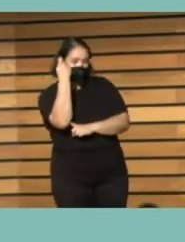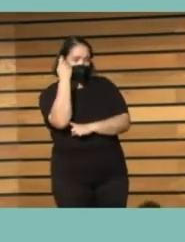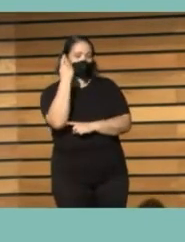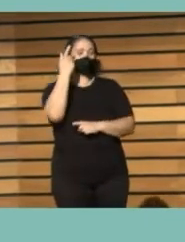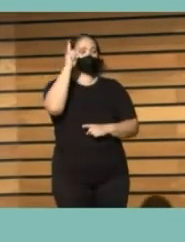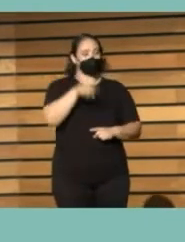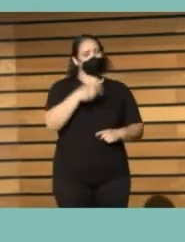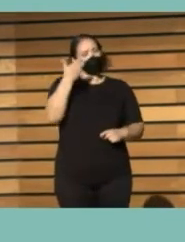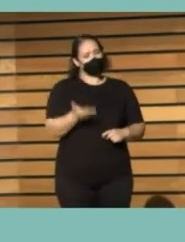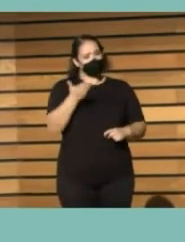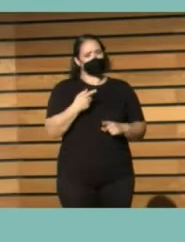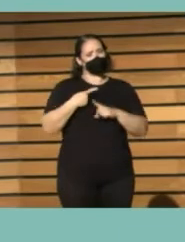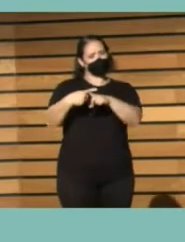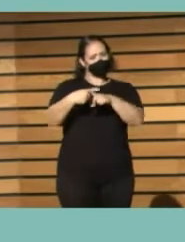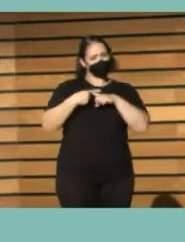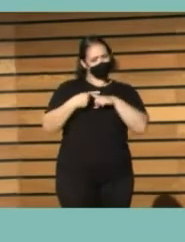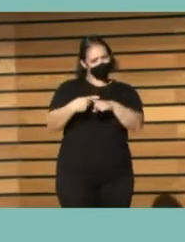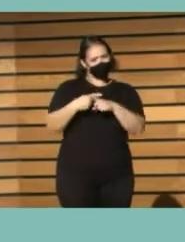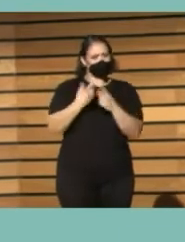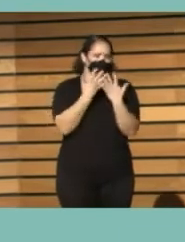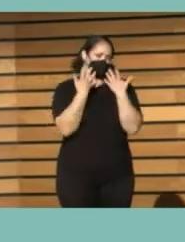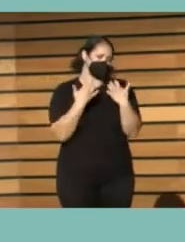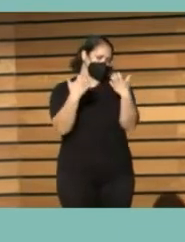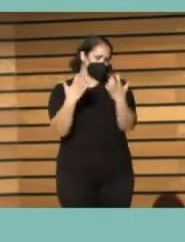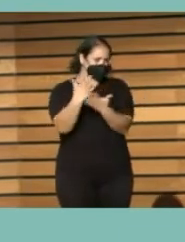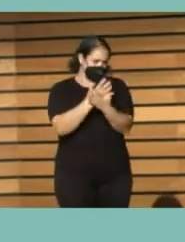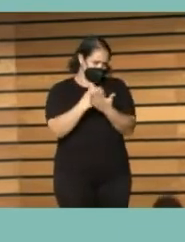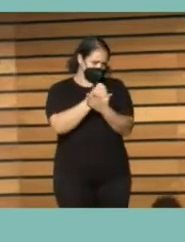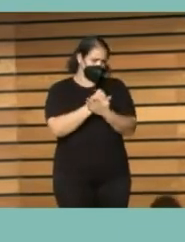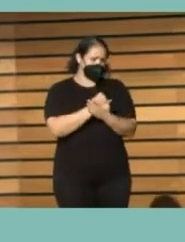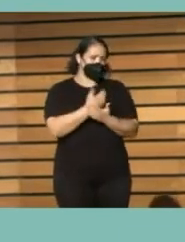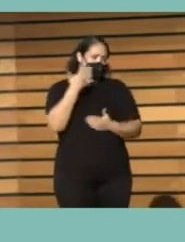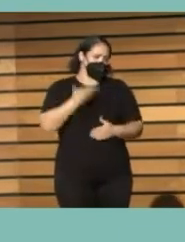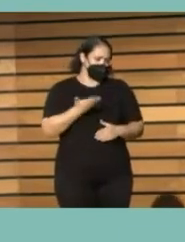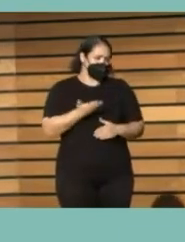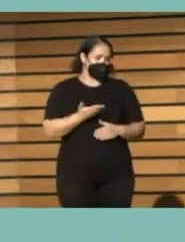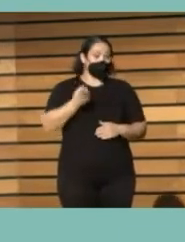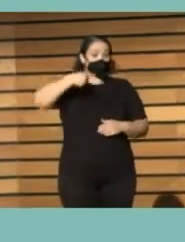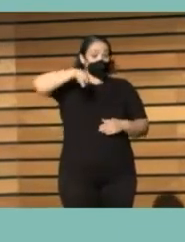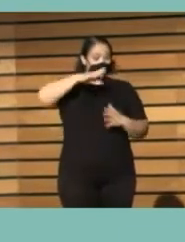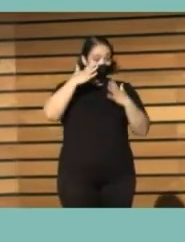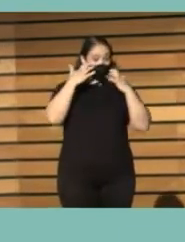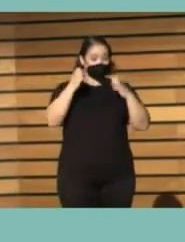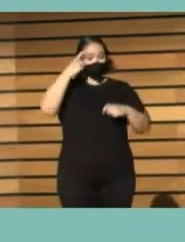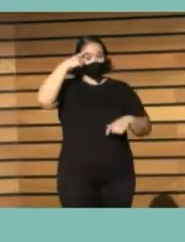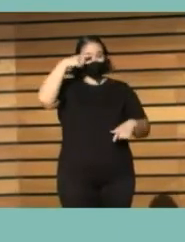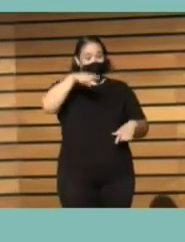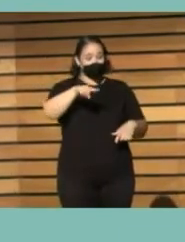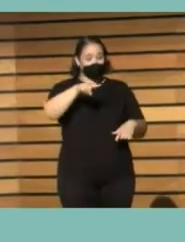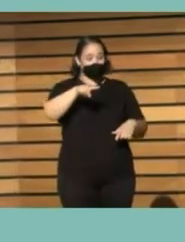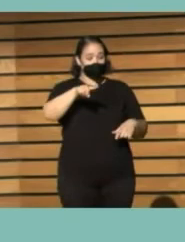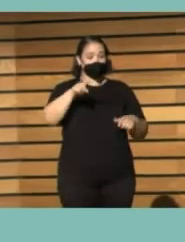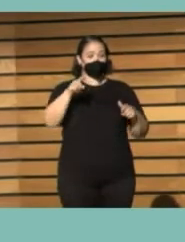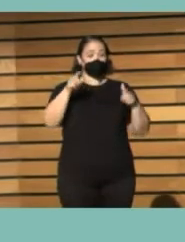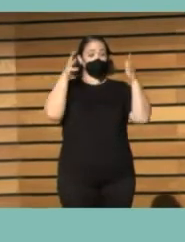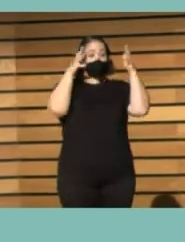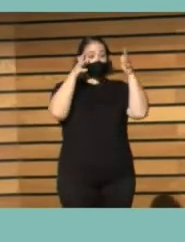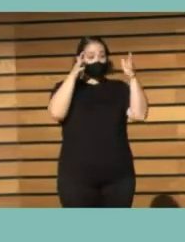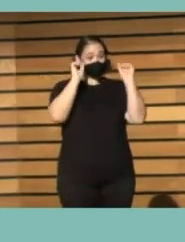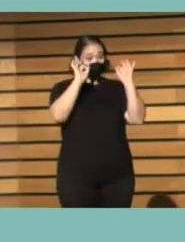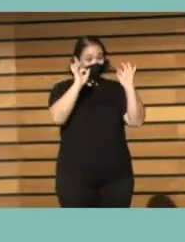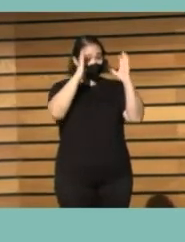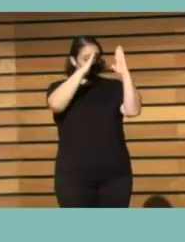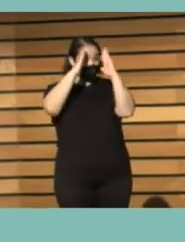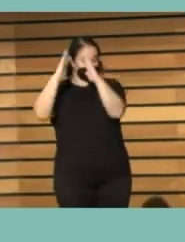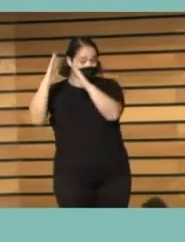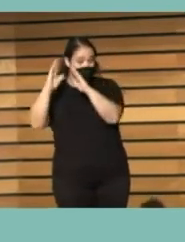también compartirlas con todas y con todos. Muchos de vosotros sabéis que el Consejo de Cooperación Bibliotecaria